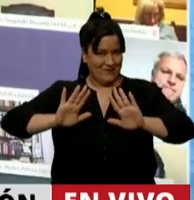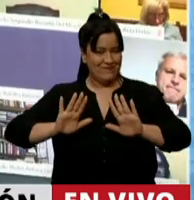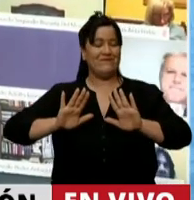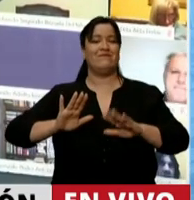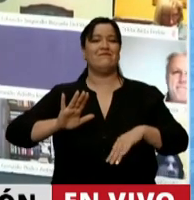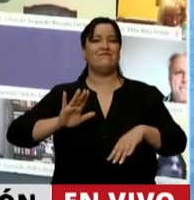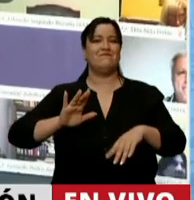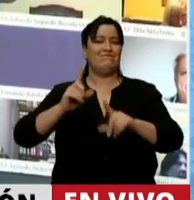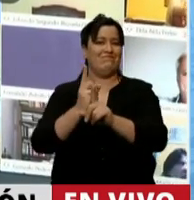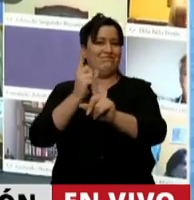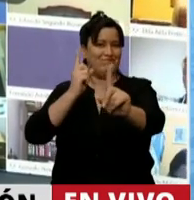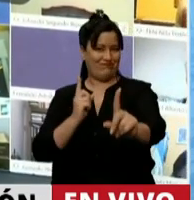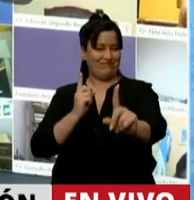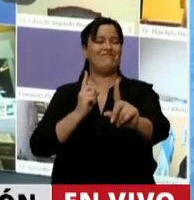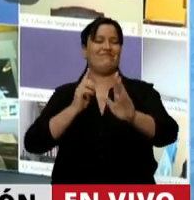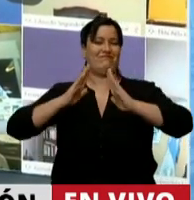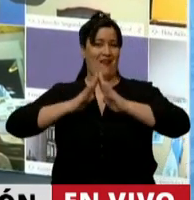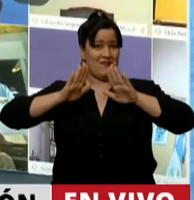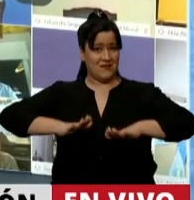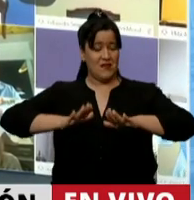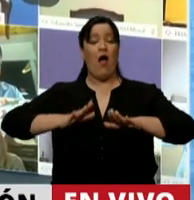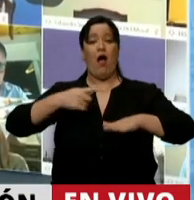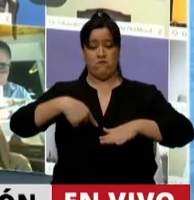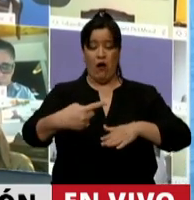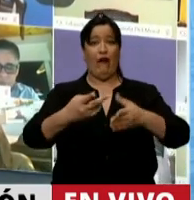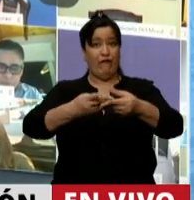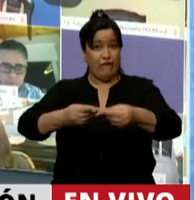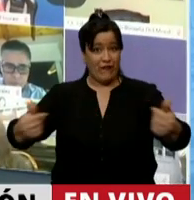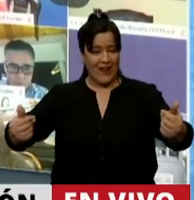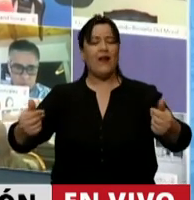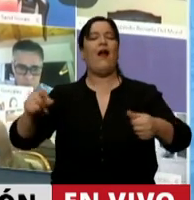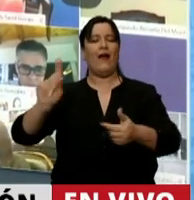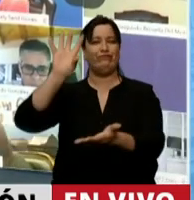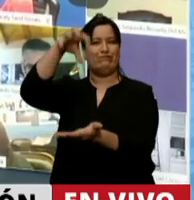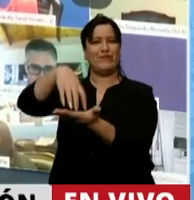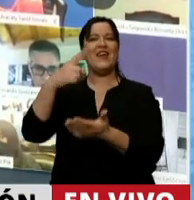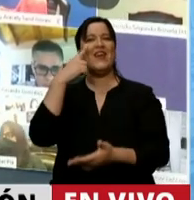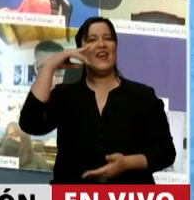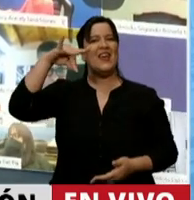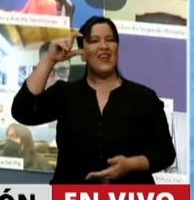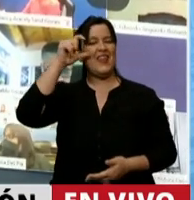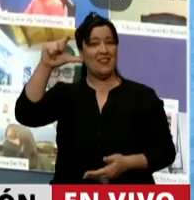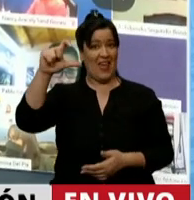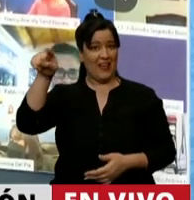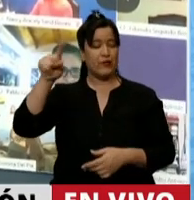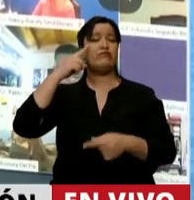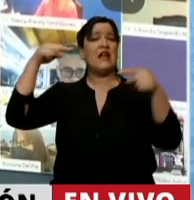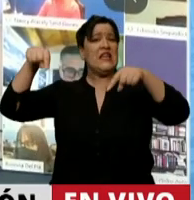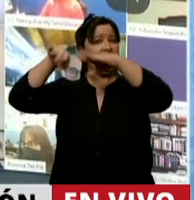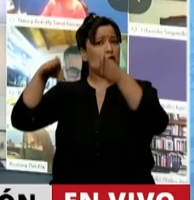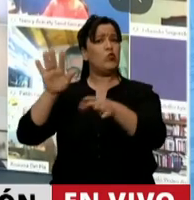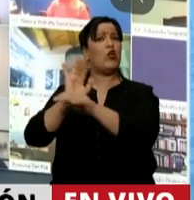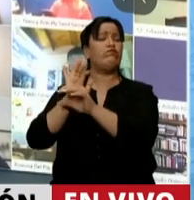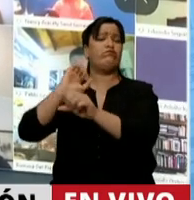o de distanciamiento social preventivo y obligatorio, para que a partir de ahí, el INDEC, que es un instituto autónomo,